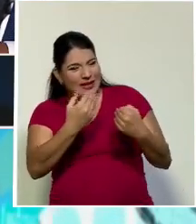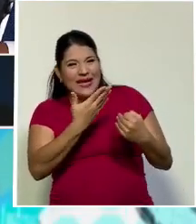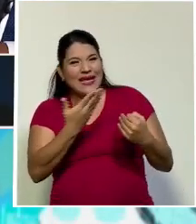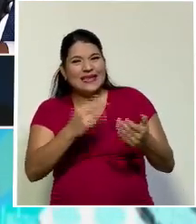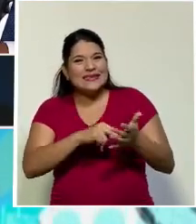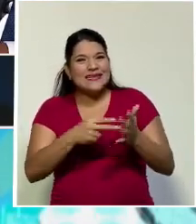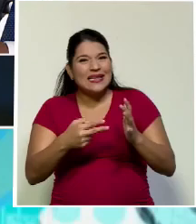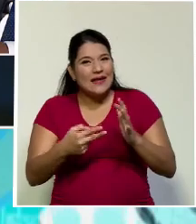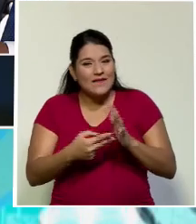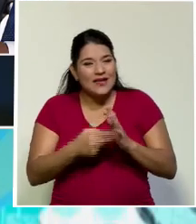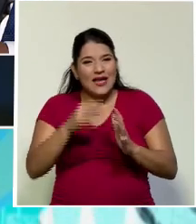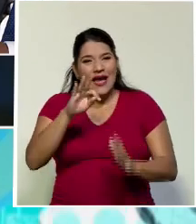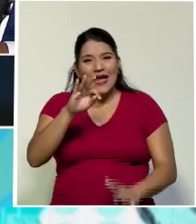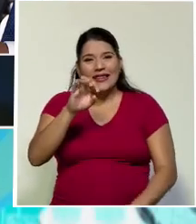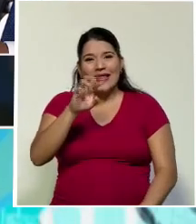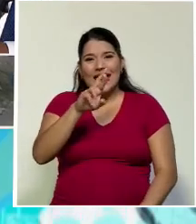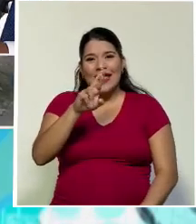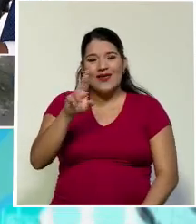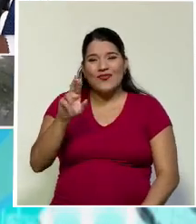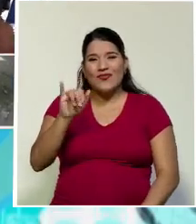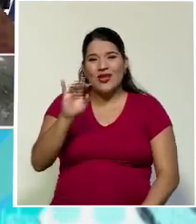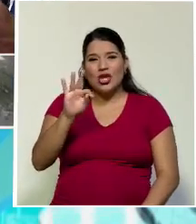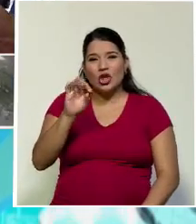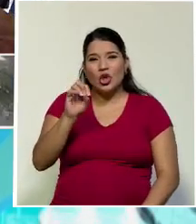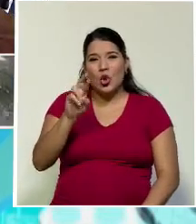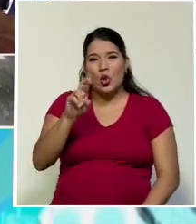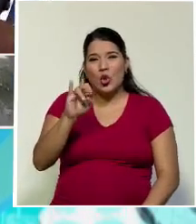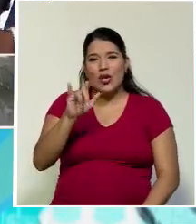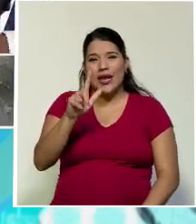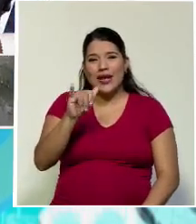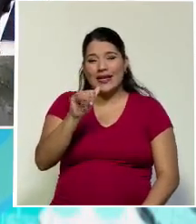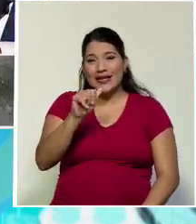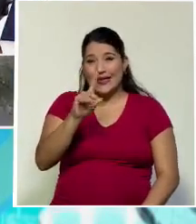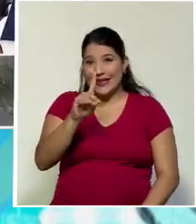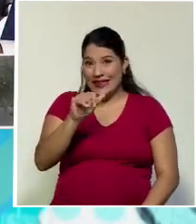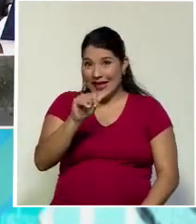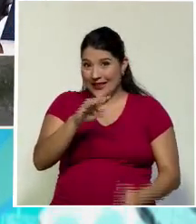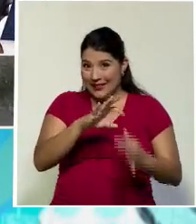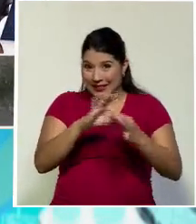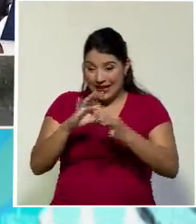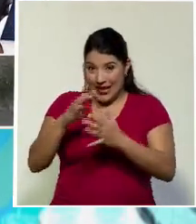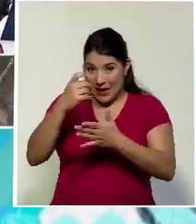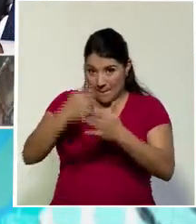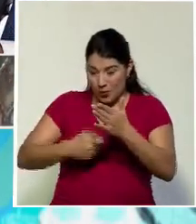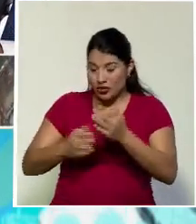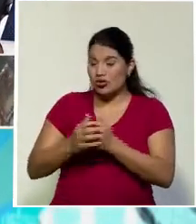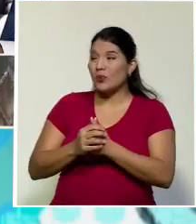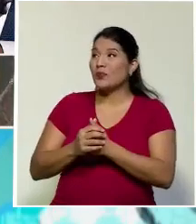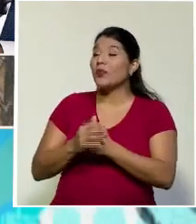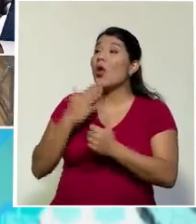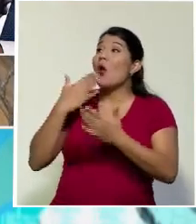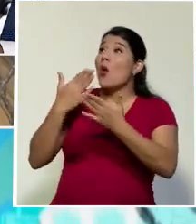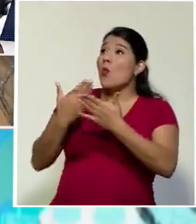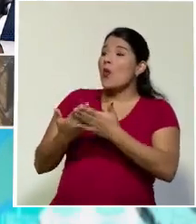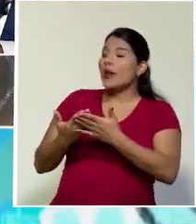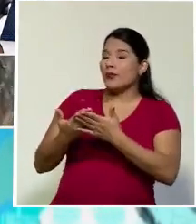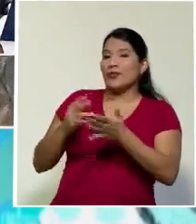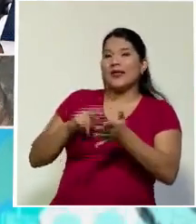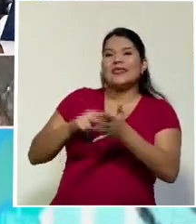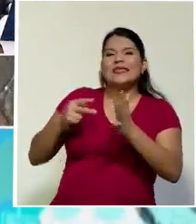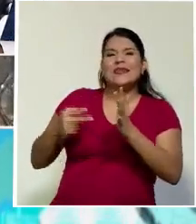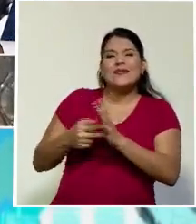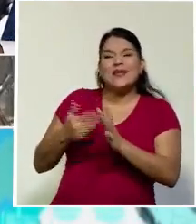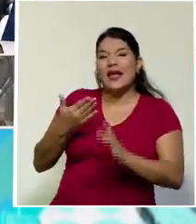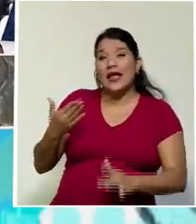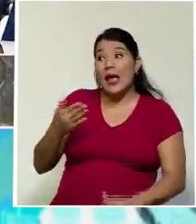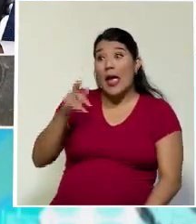el concepto del pago de impuestos? Básicamente la territorialidad en el caso de impuestos sobre la renta, lo que significa es que las